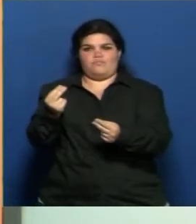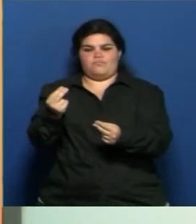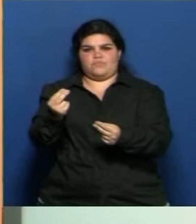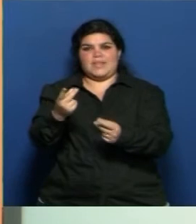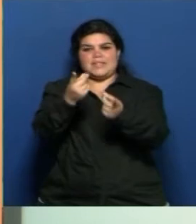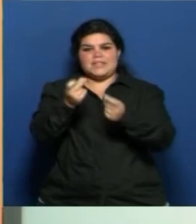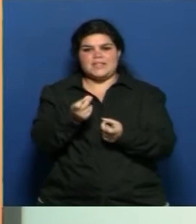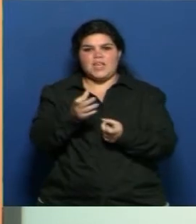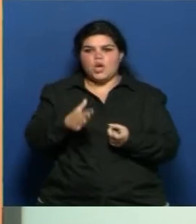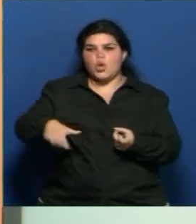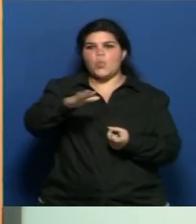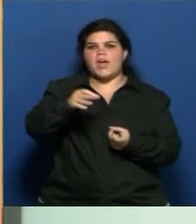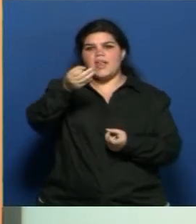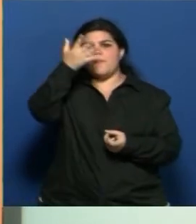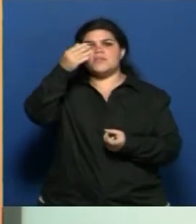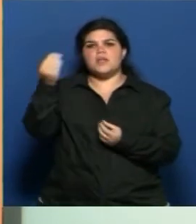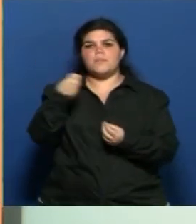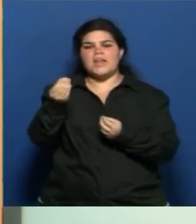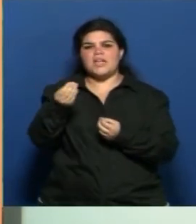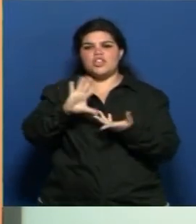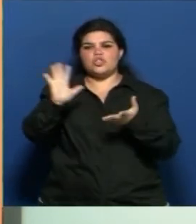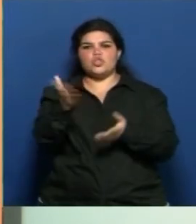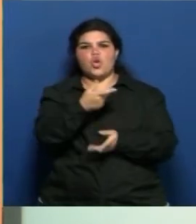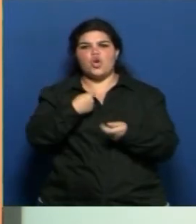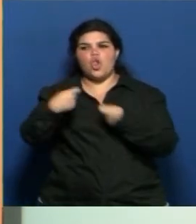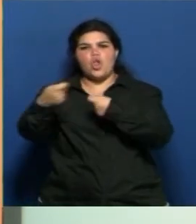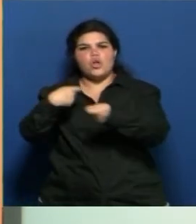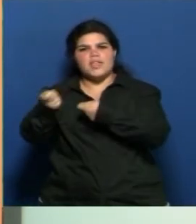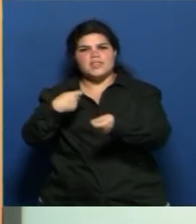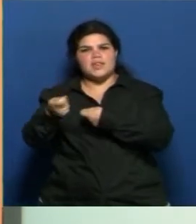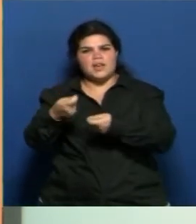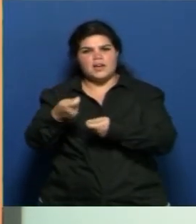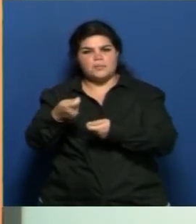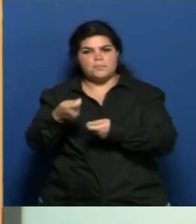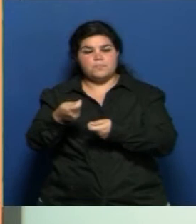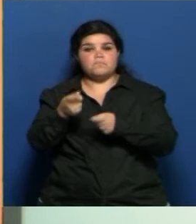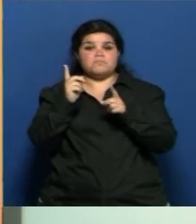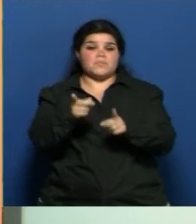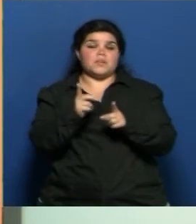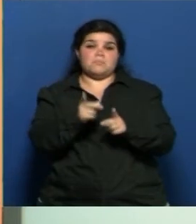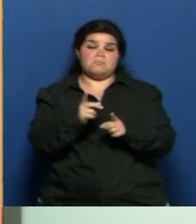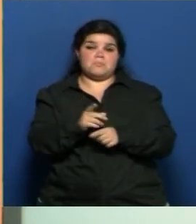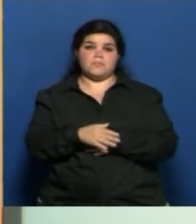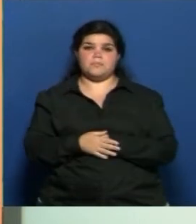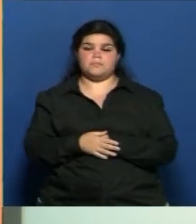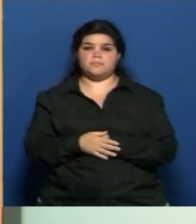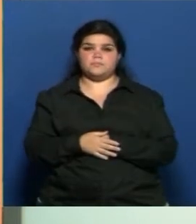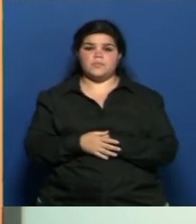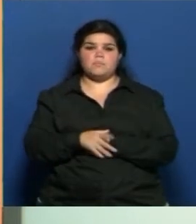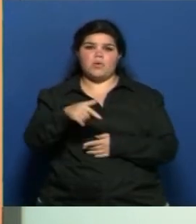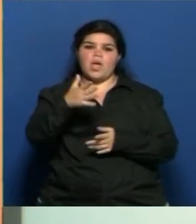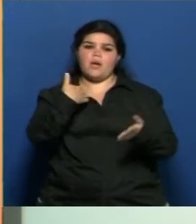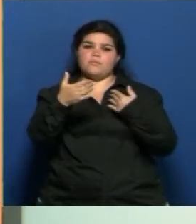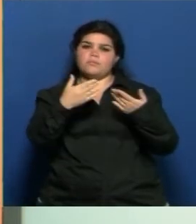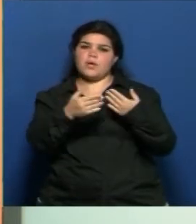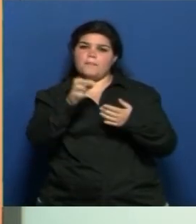zona específica para todo lo que es logística. Claro. Y de hecho, el modelo que se discutió hay a unos aspectos logísticos.